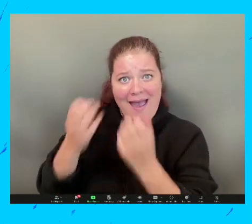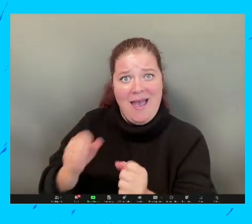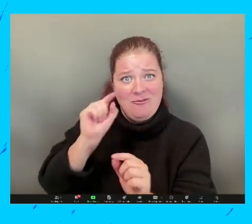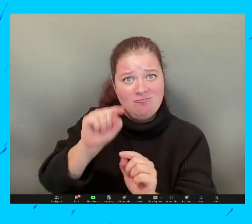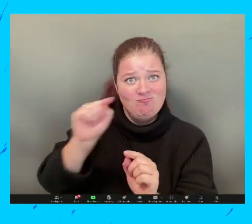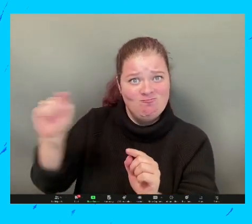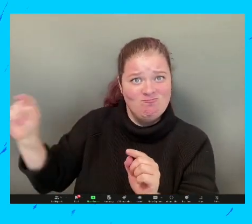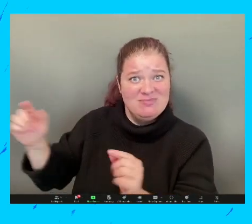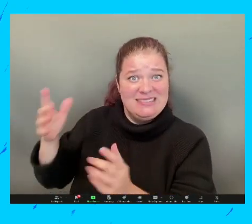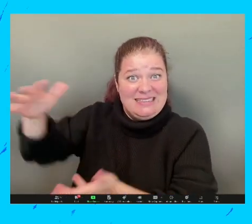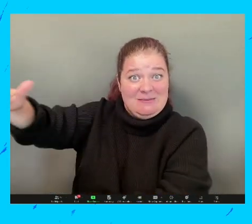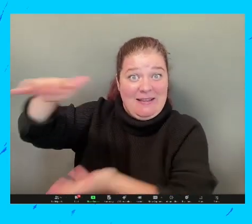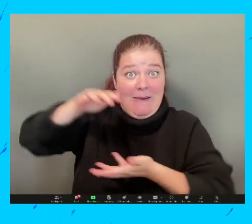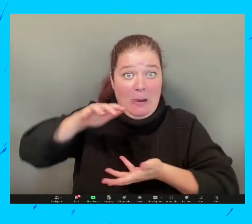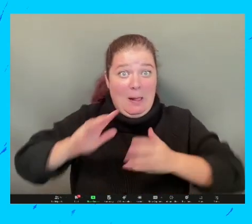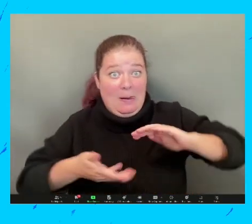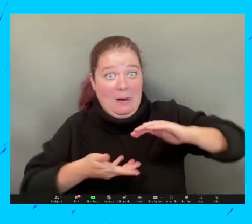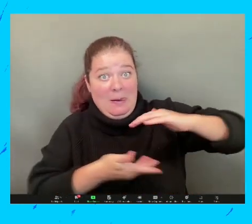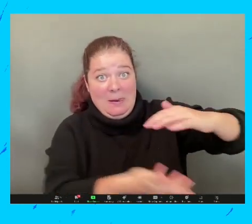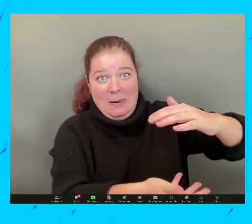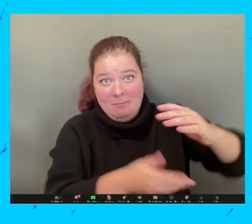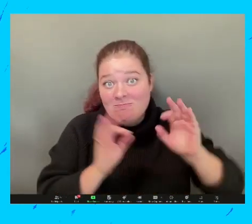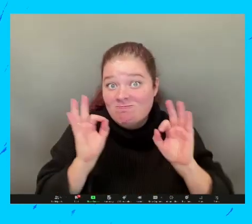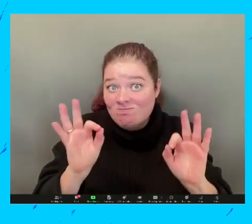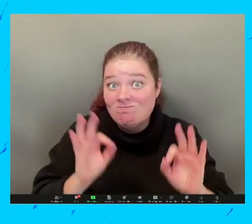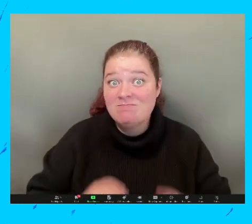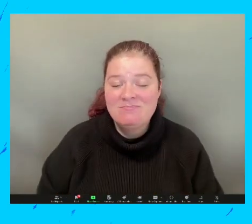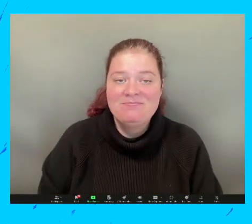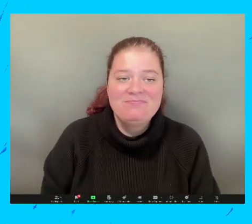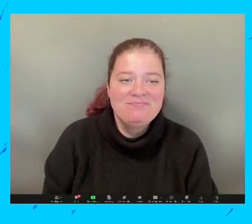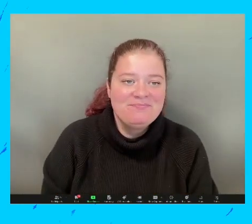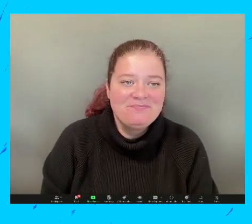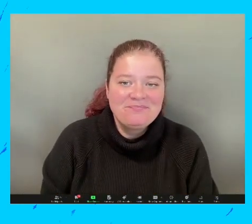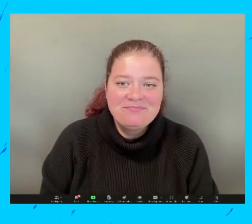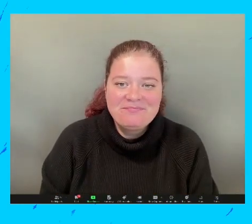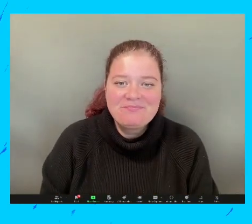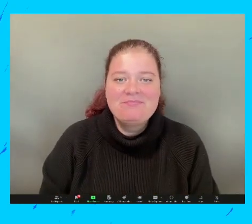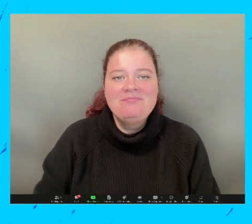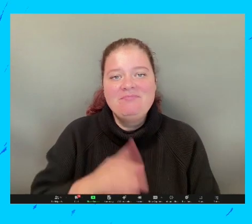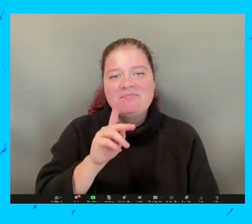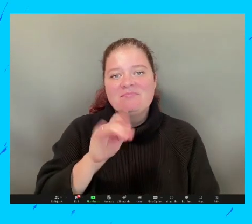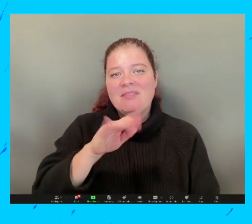nuevo o hacer cosas de cero, ¿no? Gracias. Muchas gracias.